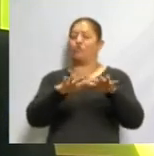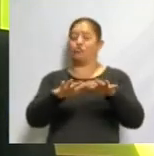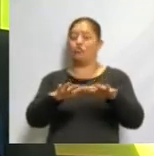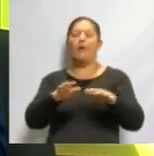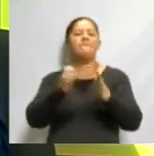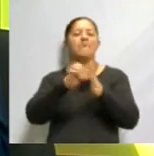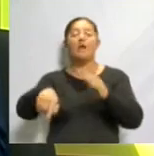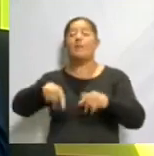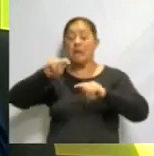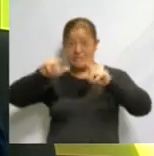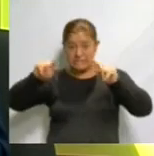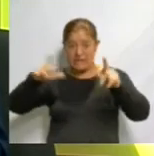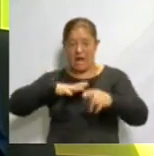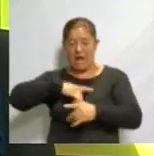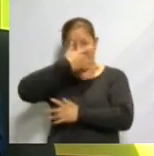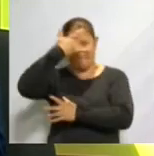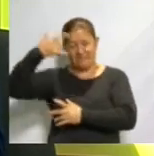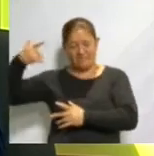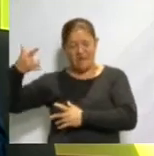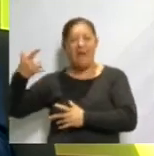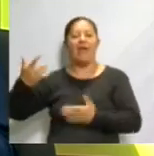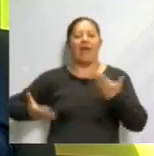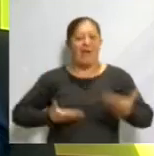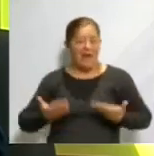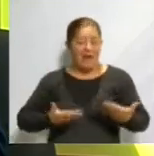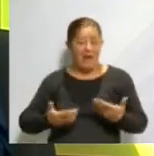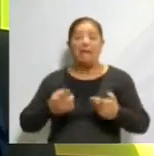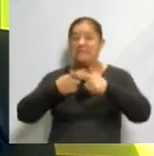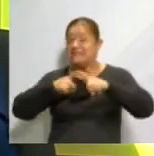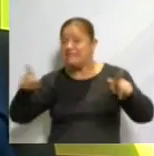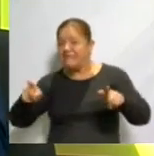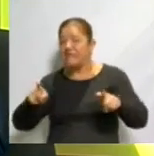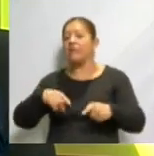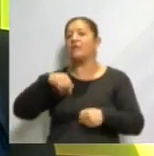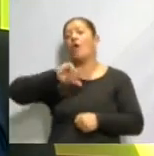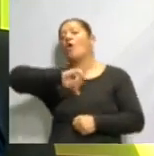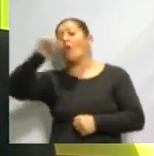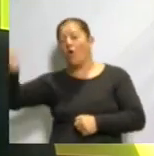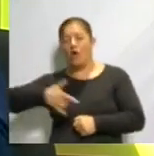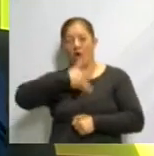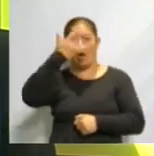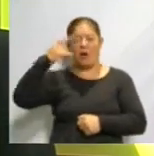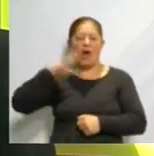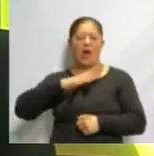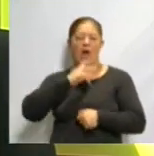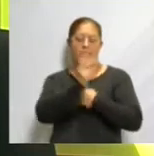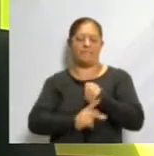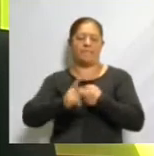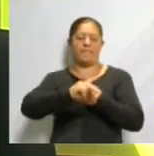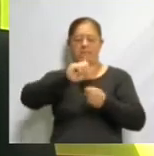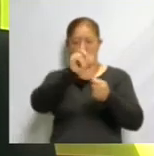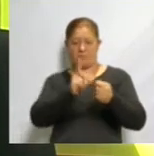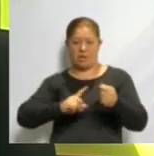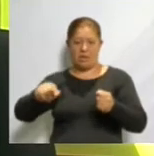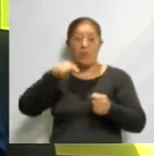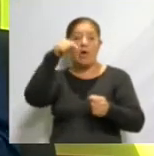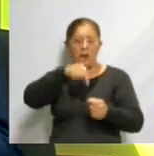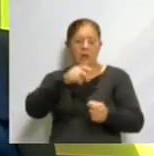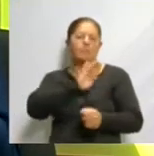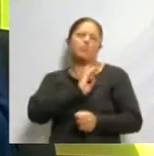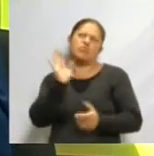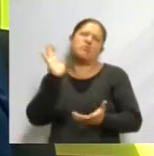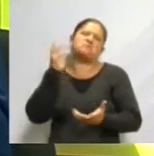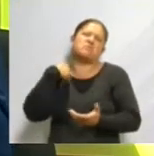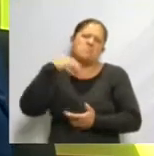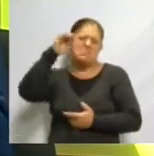Tlaxcala, que es un carnaval muy característico, muy diferente a los carnavales dentro del mismo país de México. Aquí, pues bueno, podemos pensar